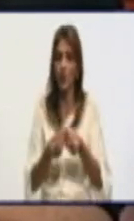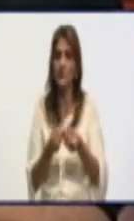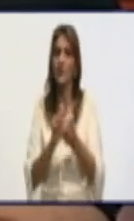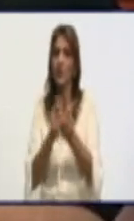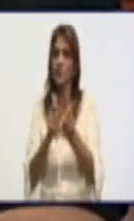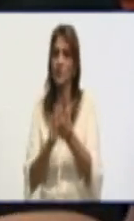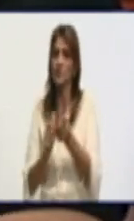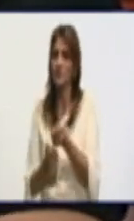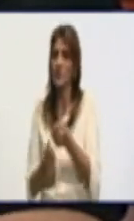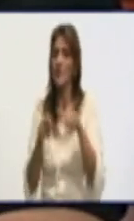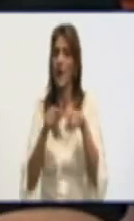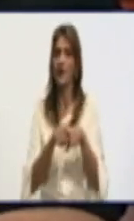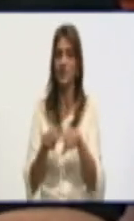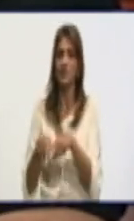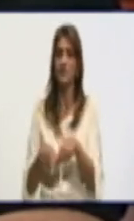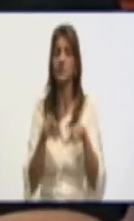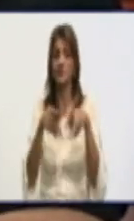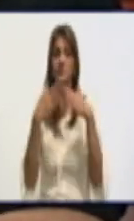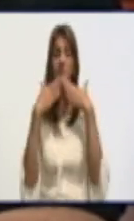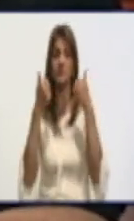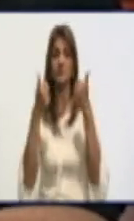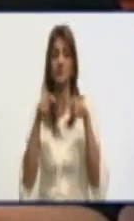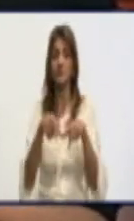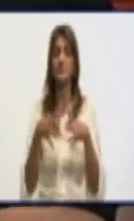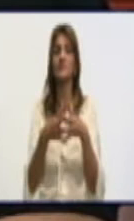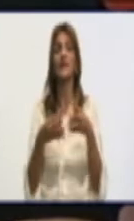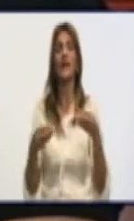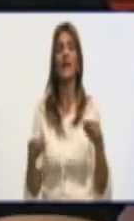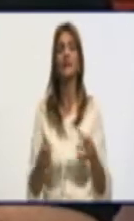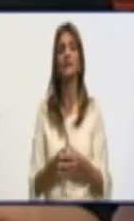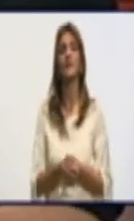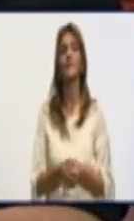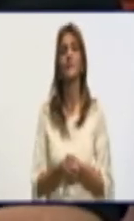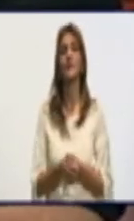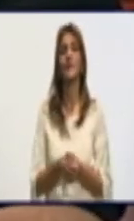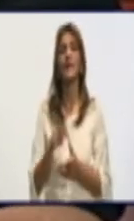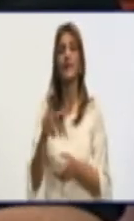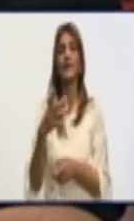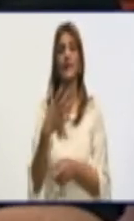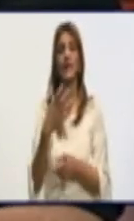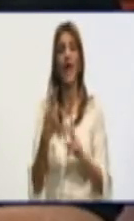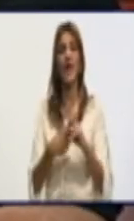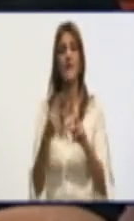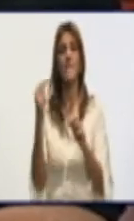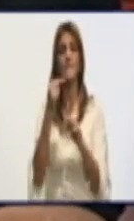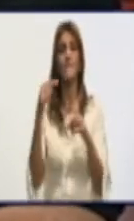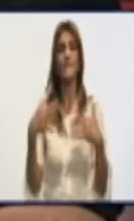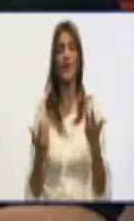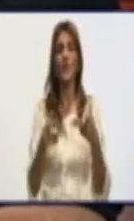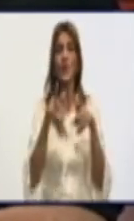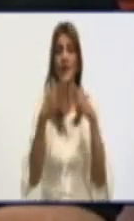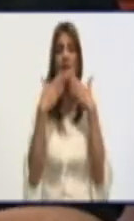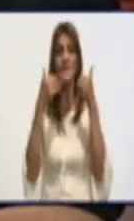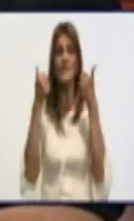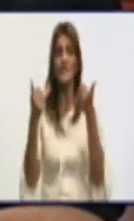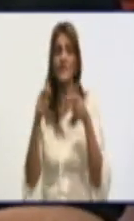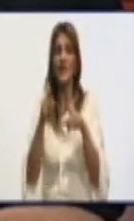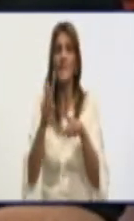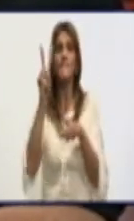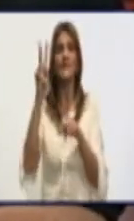los beneficios de esta harina de maíz que tiene menos gluten que la harina de trigo, que es rica en vitamina A y B,